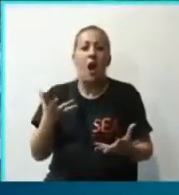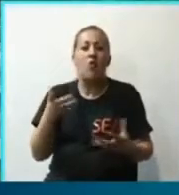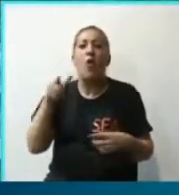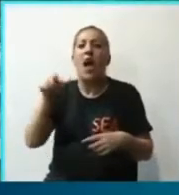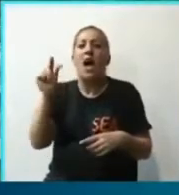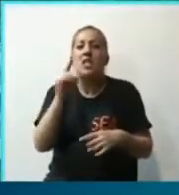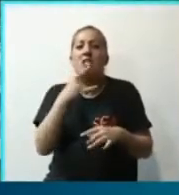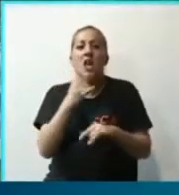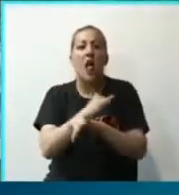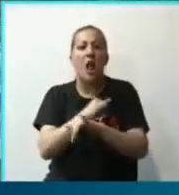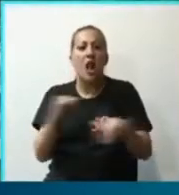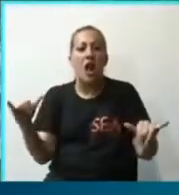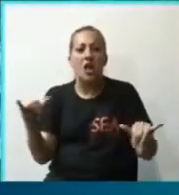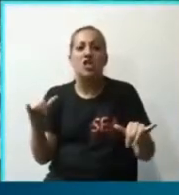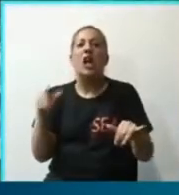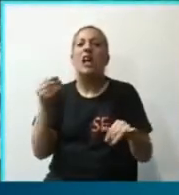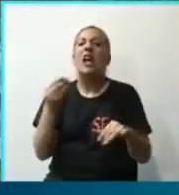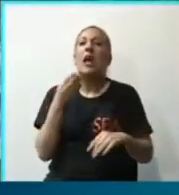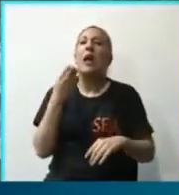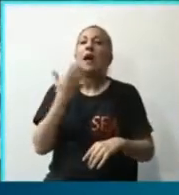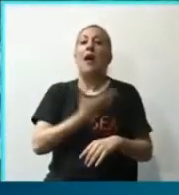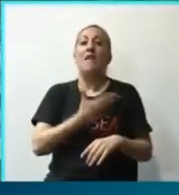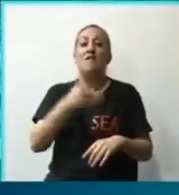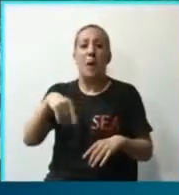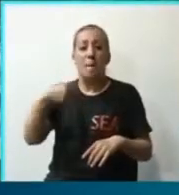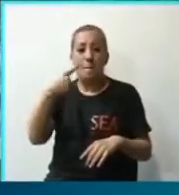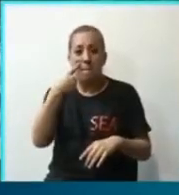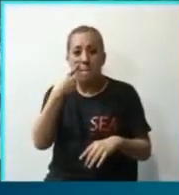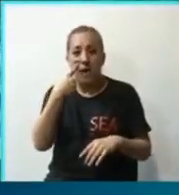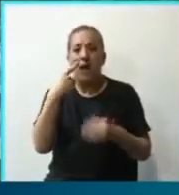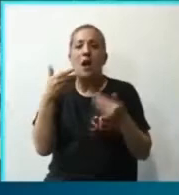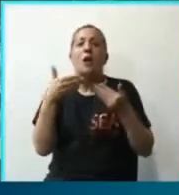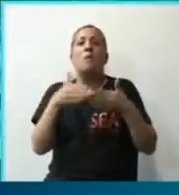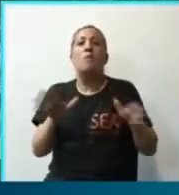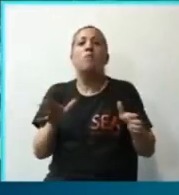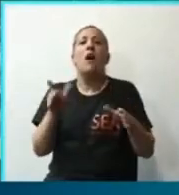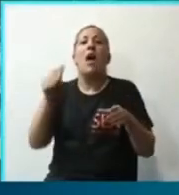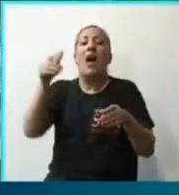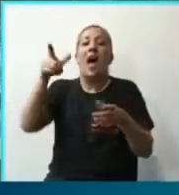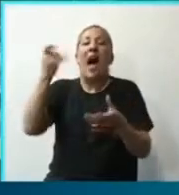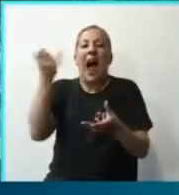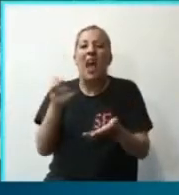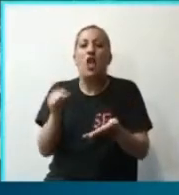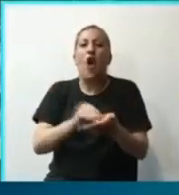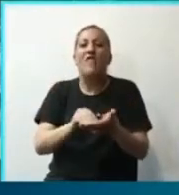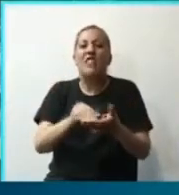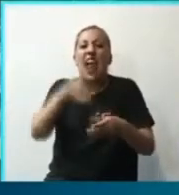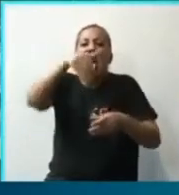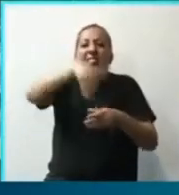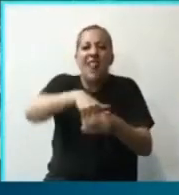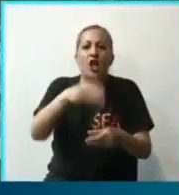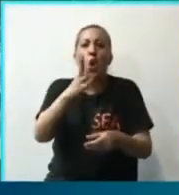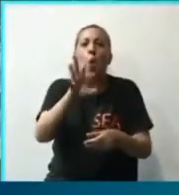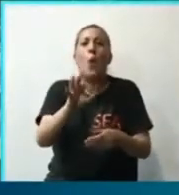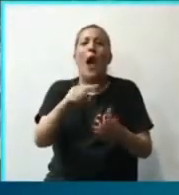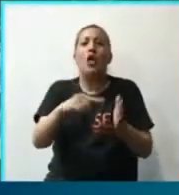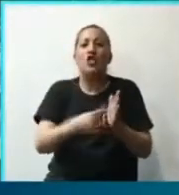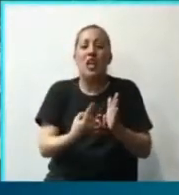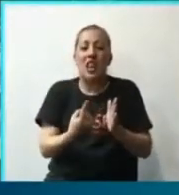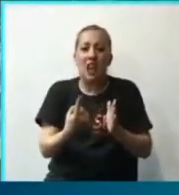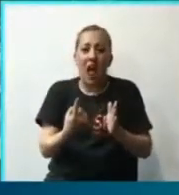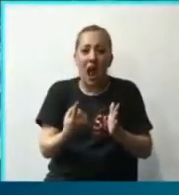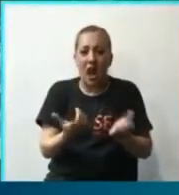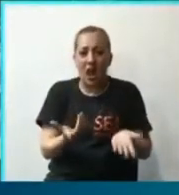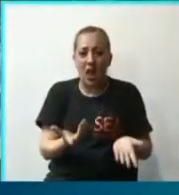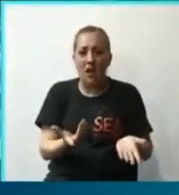anunciar que la oficina del Fondo Monetario se abre dentro del Banco Central. Podrían haber admitido que cierra el Banco Central